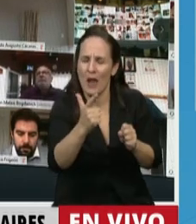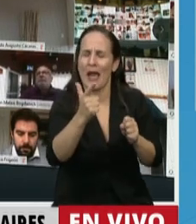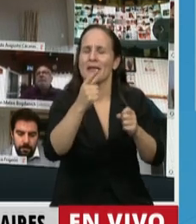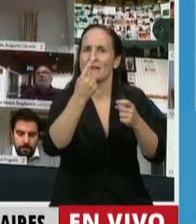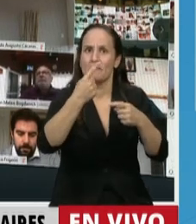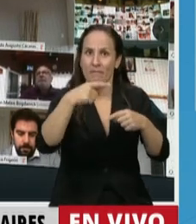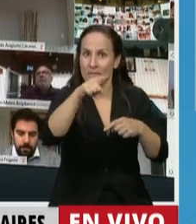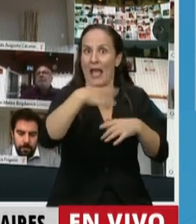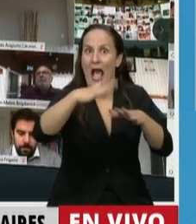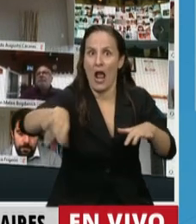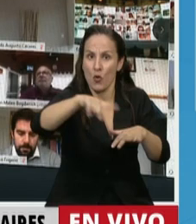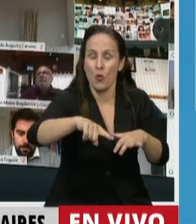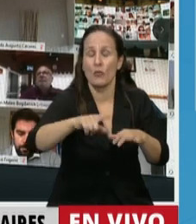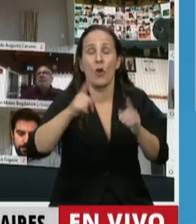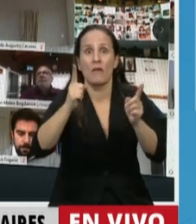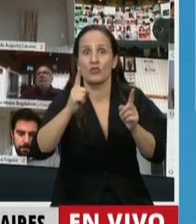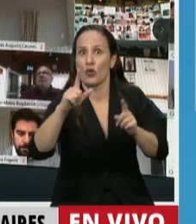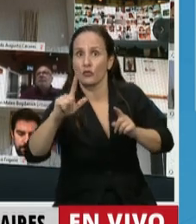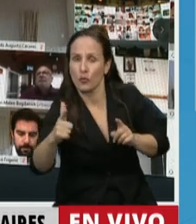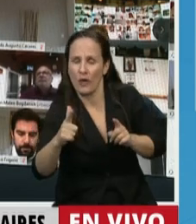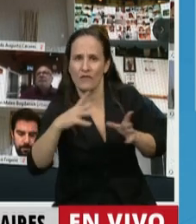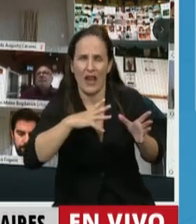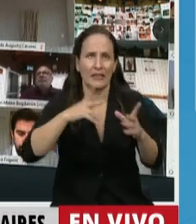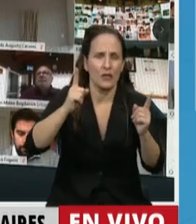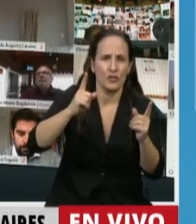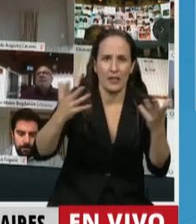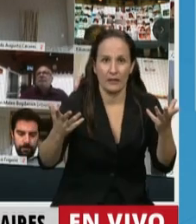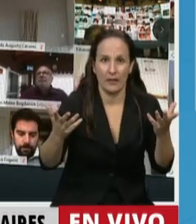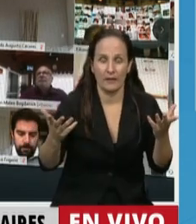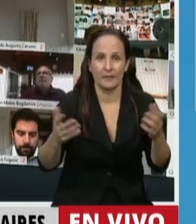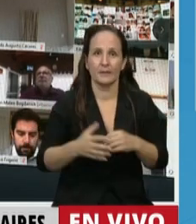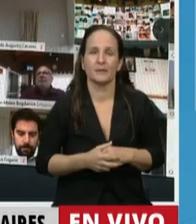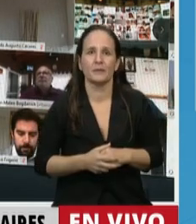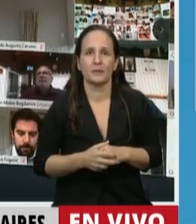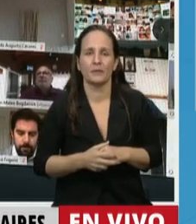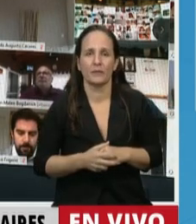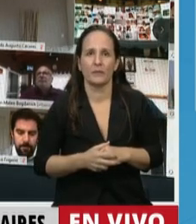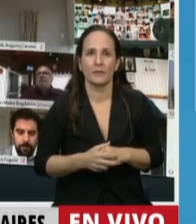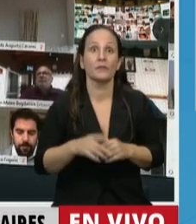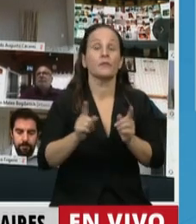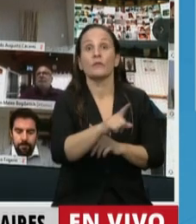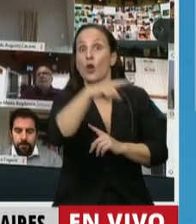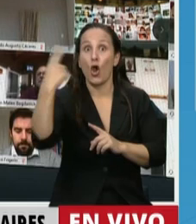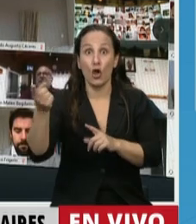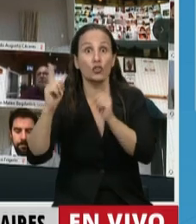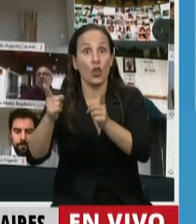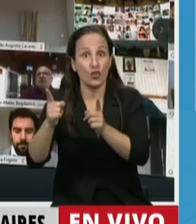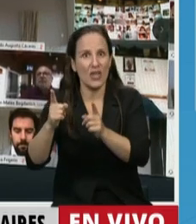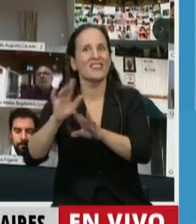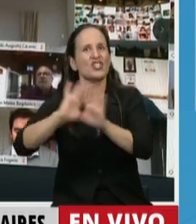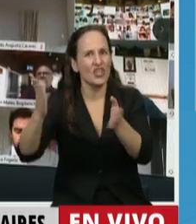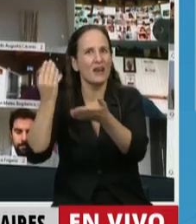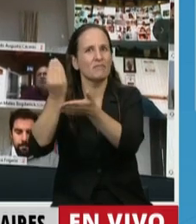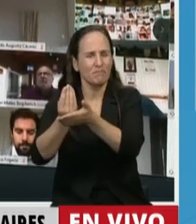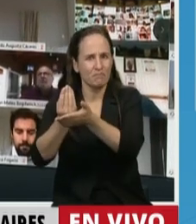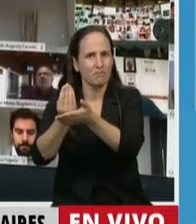ingresos y alumnos sin docentes. Y el correlato, otros docentes que sí están nombrados, que